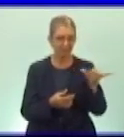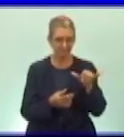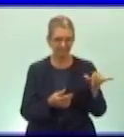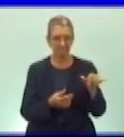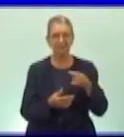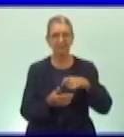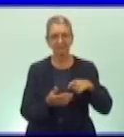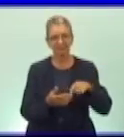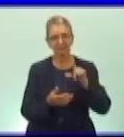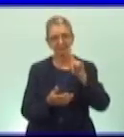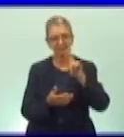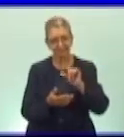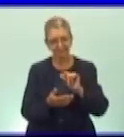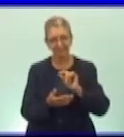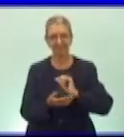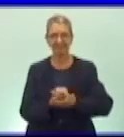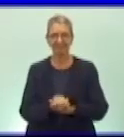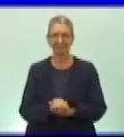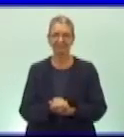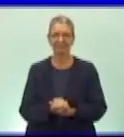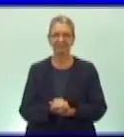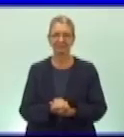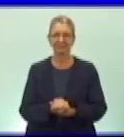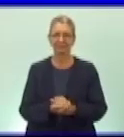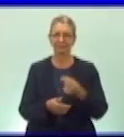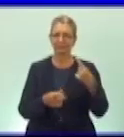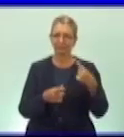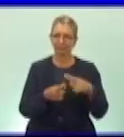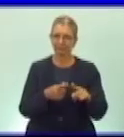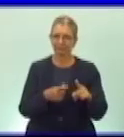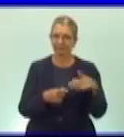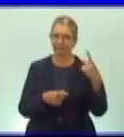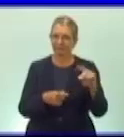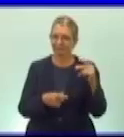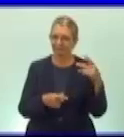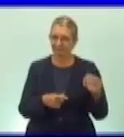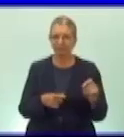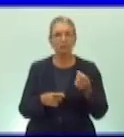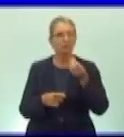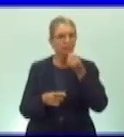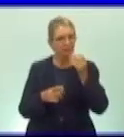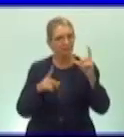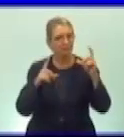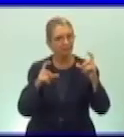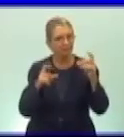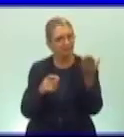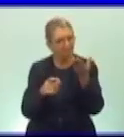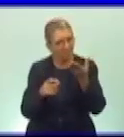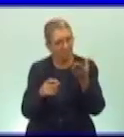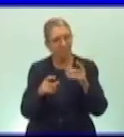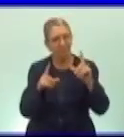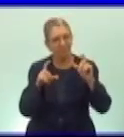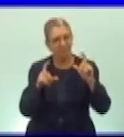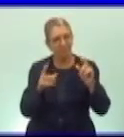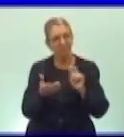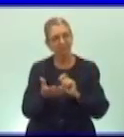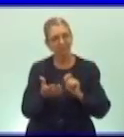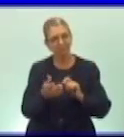minúscula vamos a ver esta otra actividad que pueden fotografiar o copiar